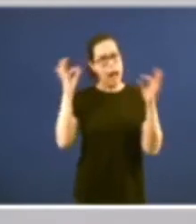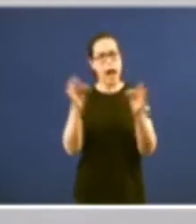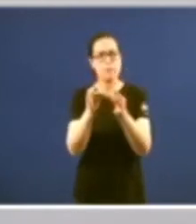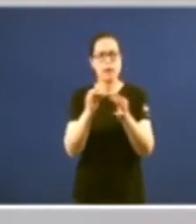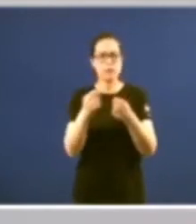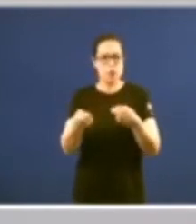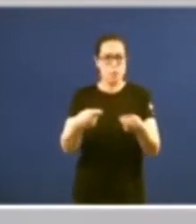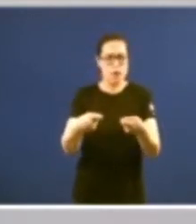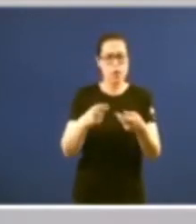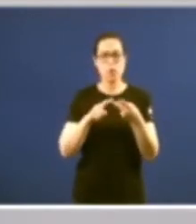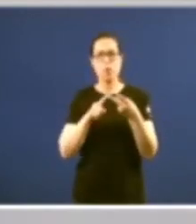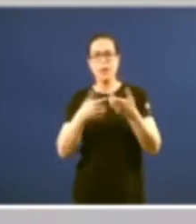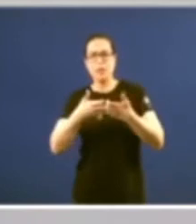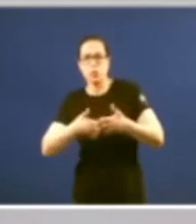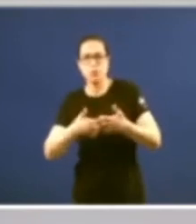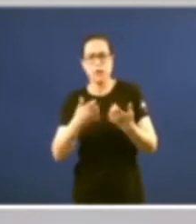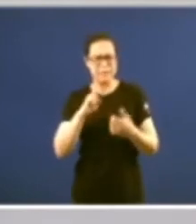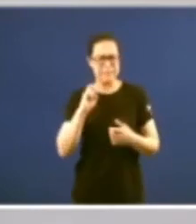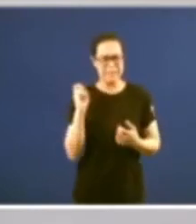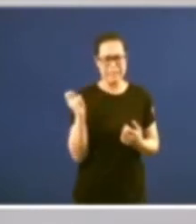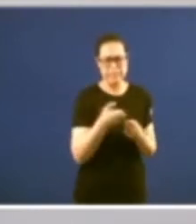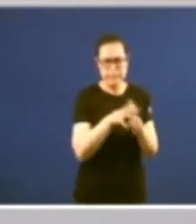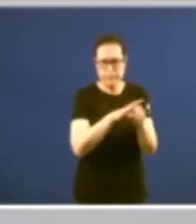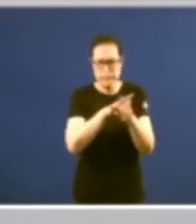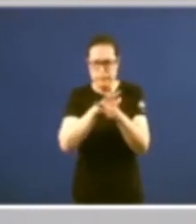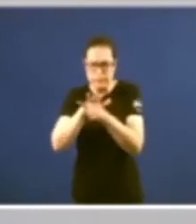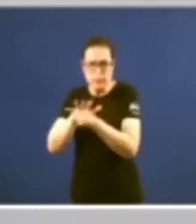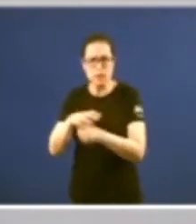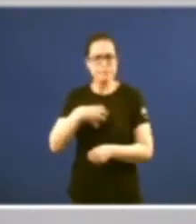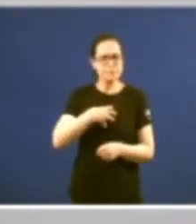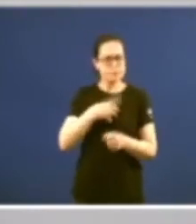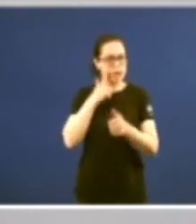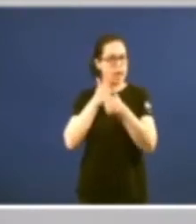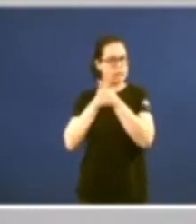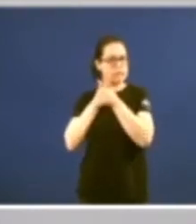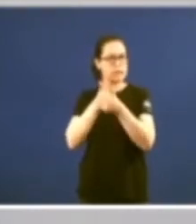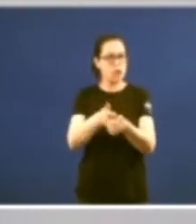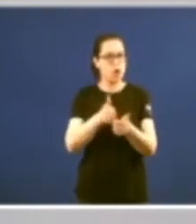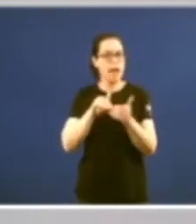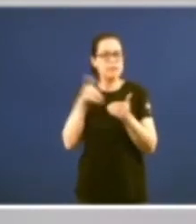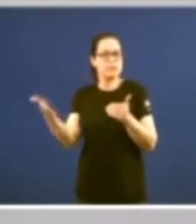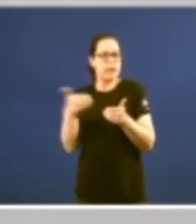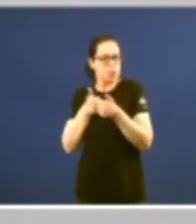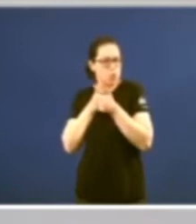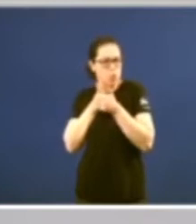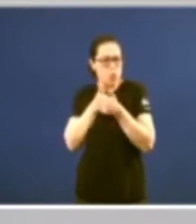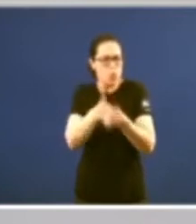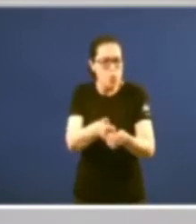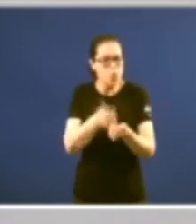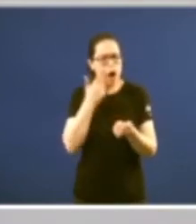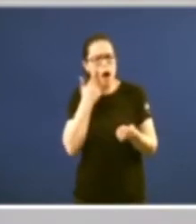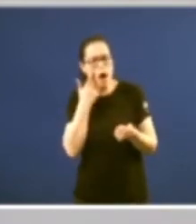industria realizando una labor también de control externo de fiscalización del gasto público en el ámbito de sus